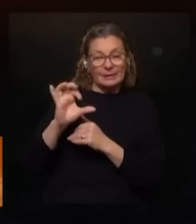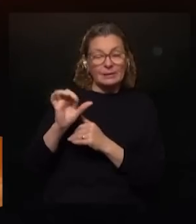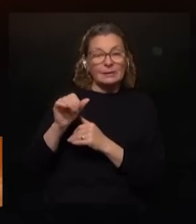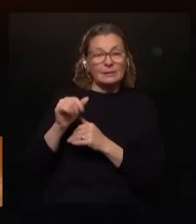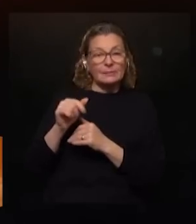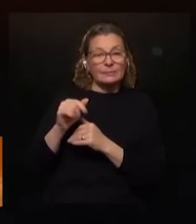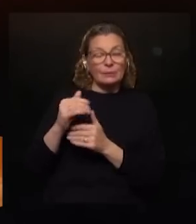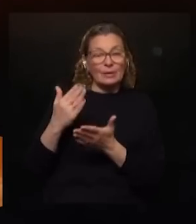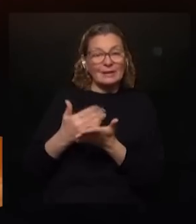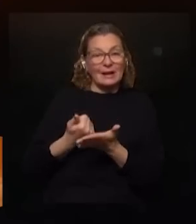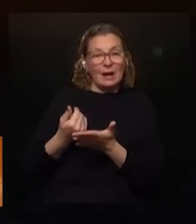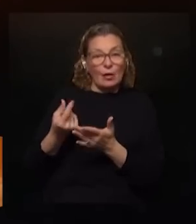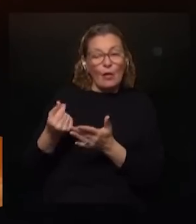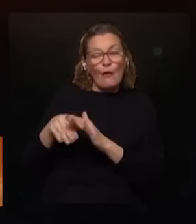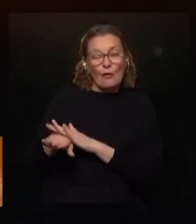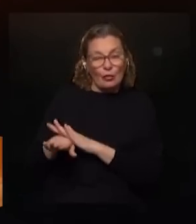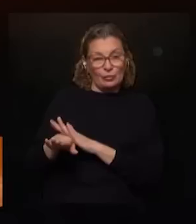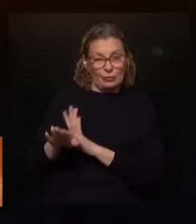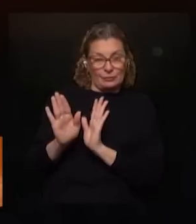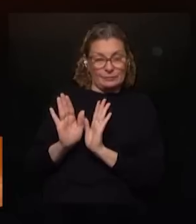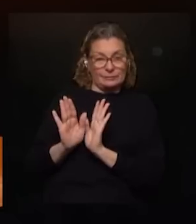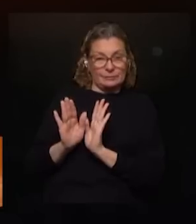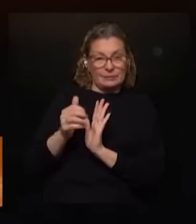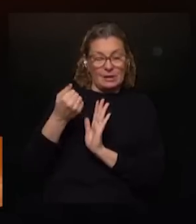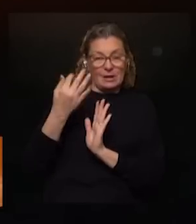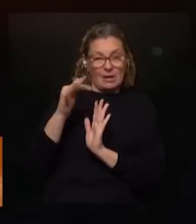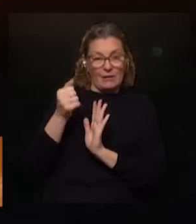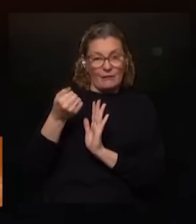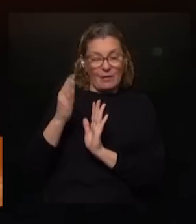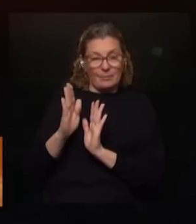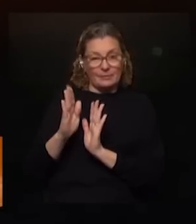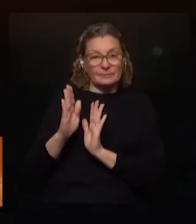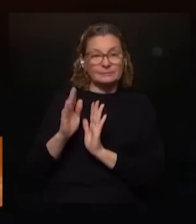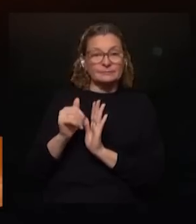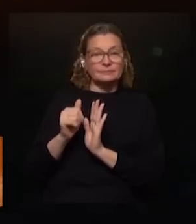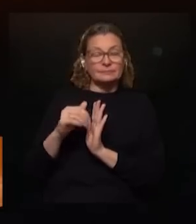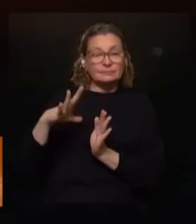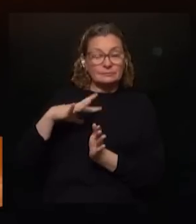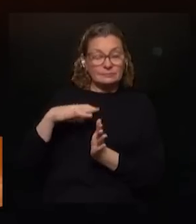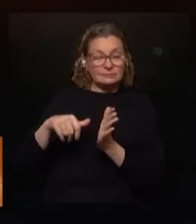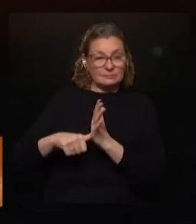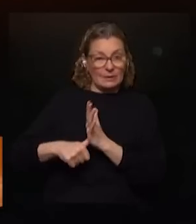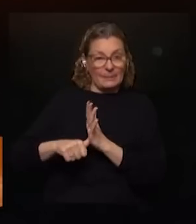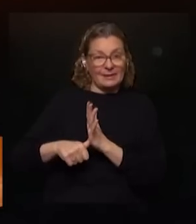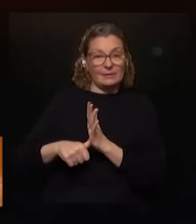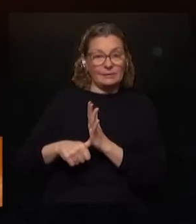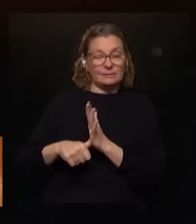la eliminación de los fondos de ahorro previsional de los fondos de ahorro para jubilaciones y pensiones